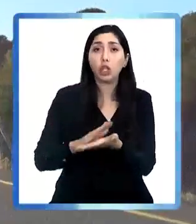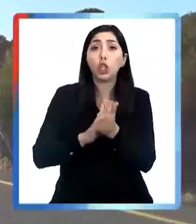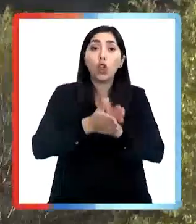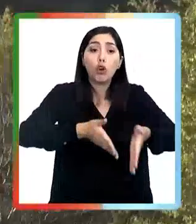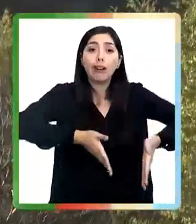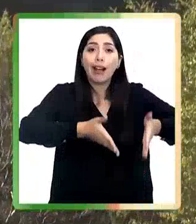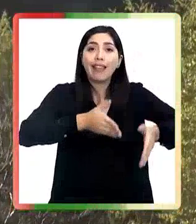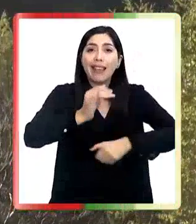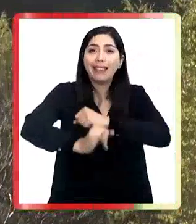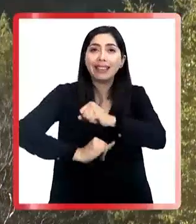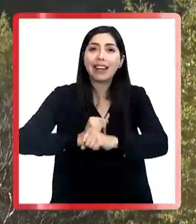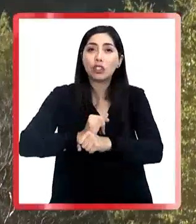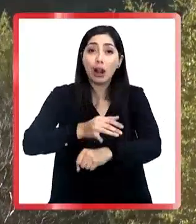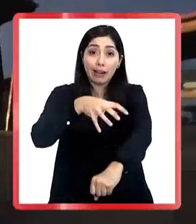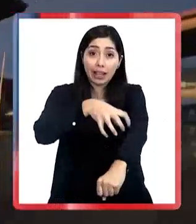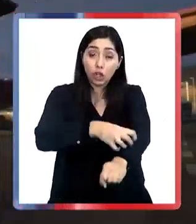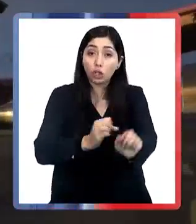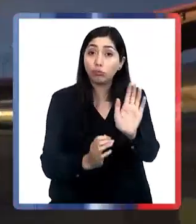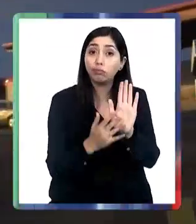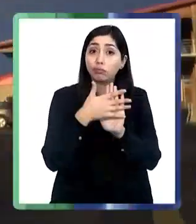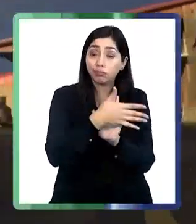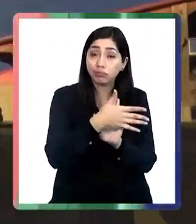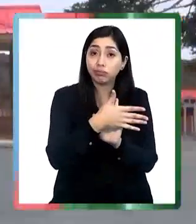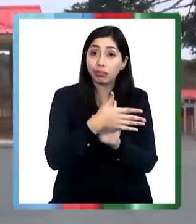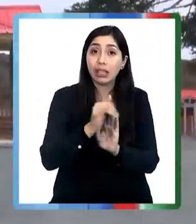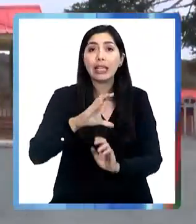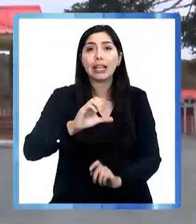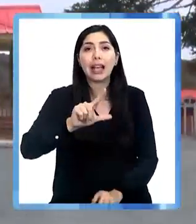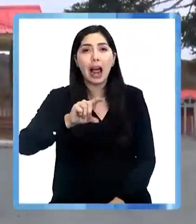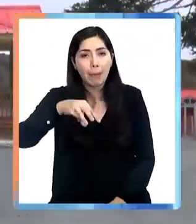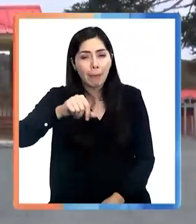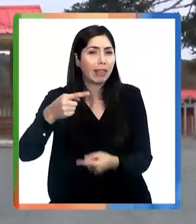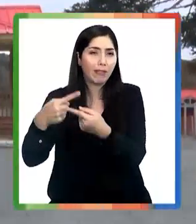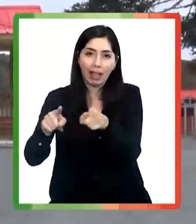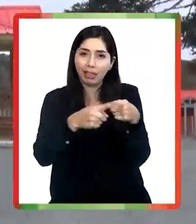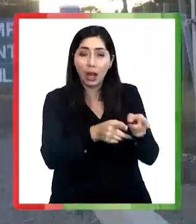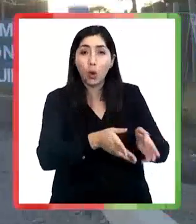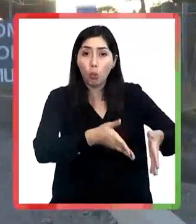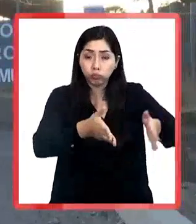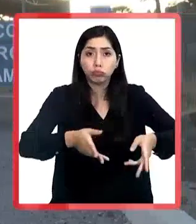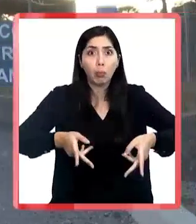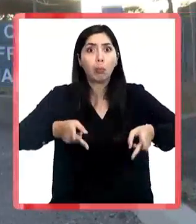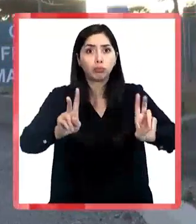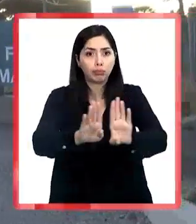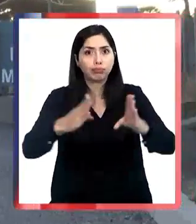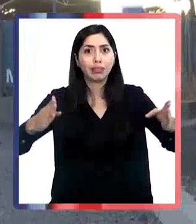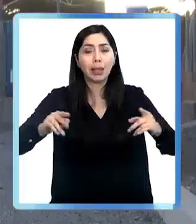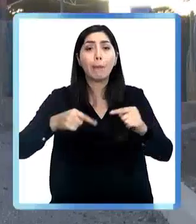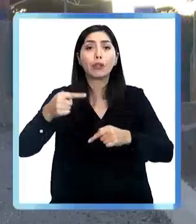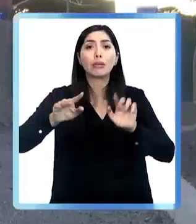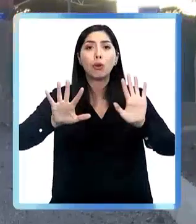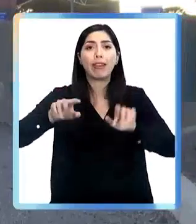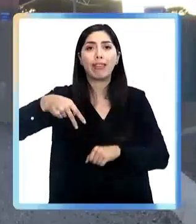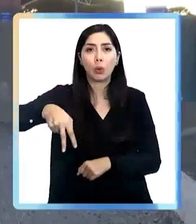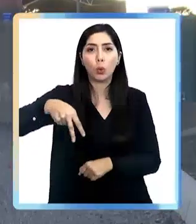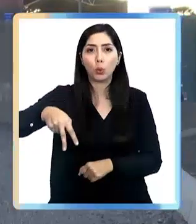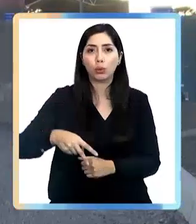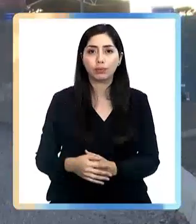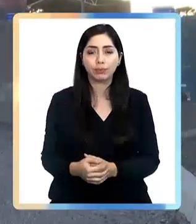pasos fronterizos internacionales de la región, Pinochado y Calma y Mamuil Malal estarían habilitados desde el próximo 10 de junio.